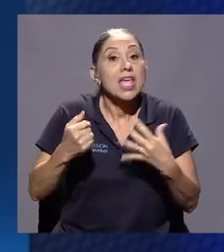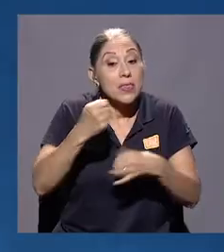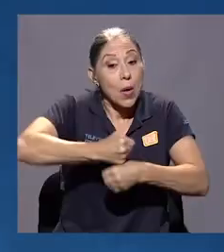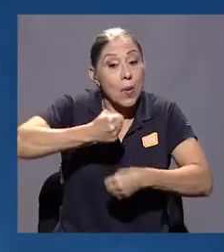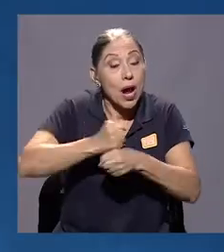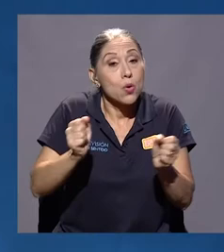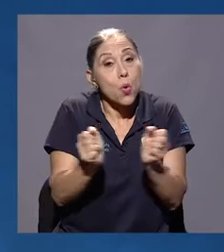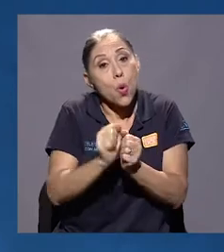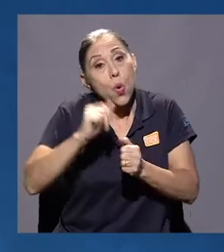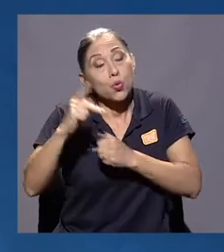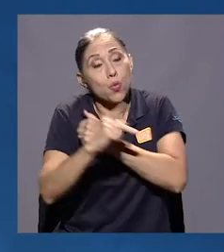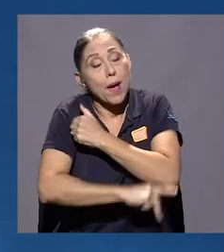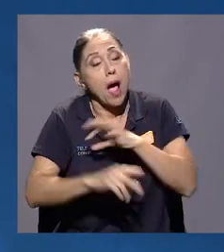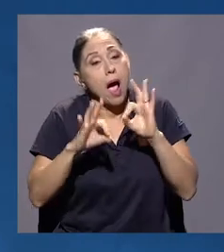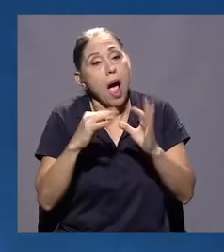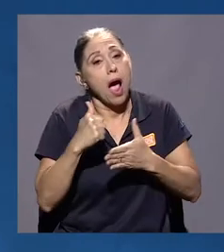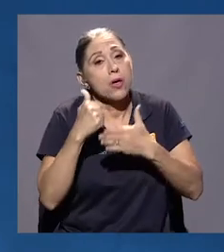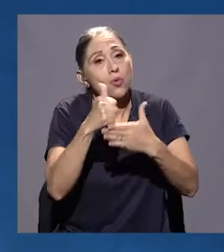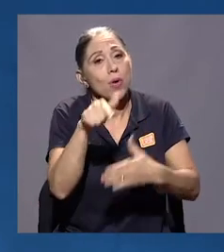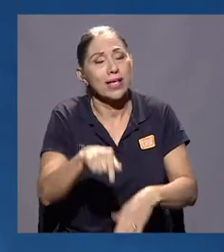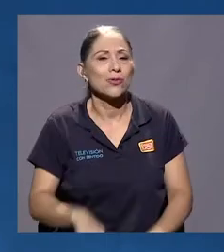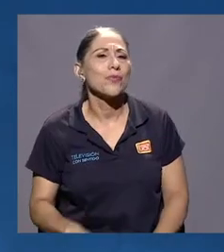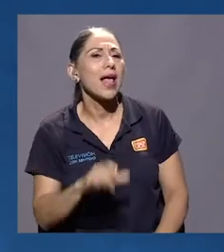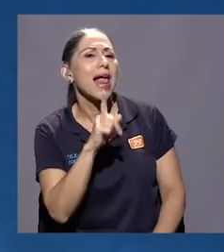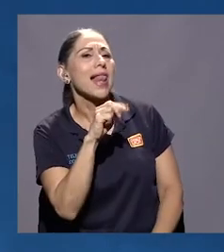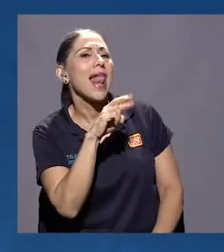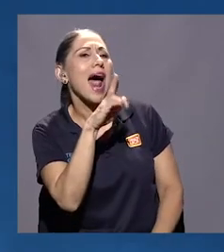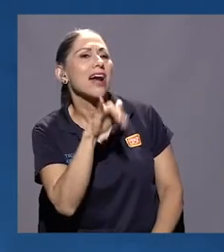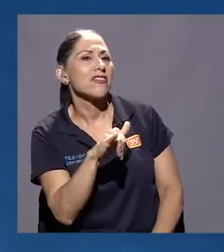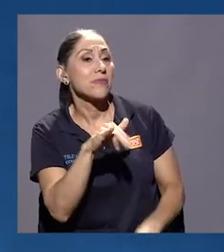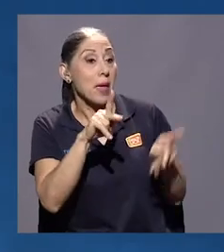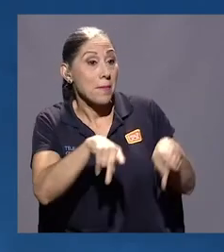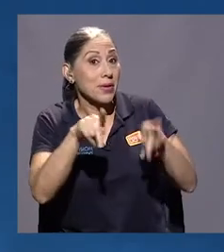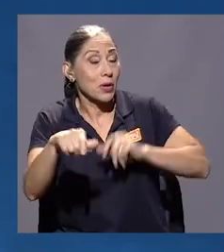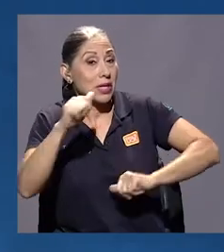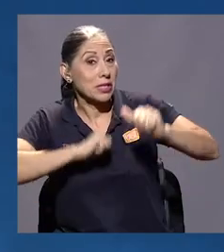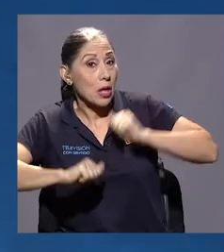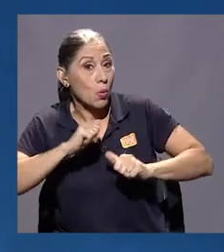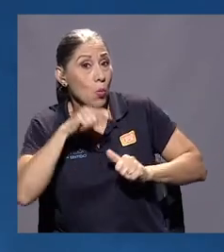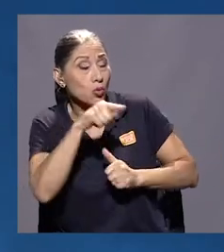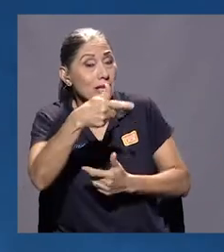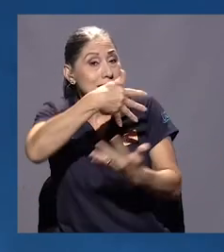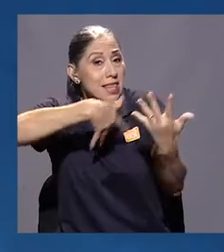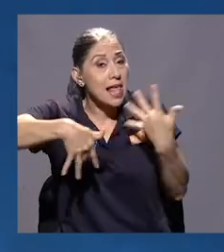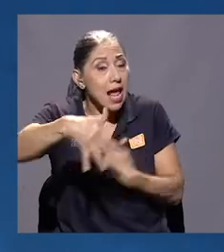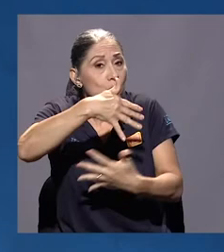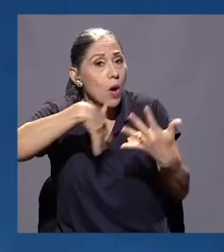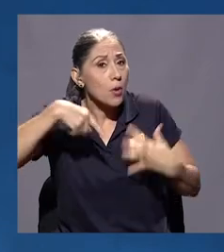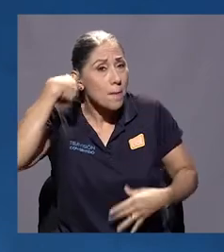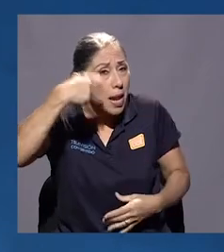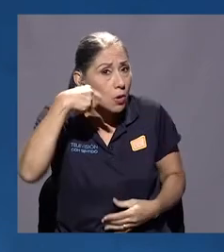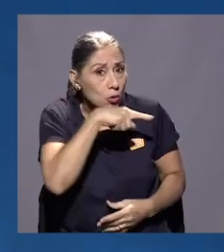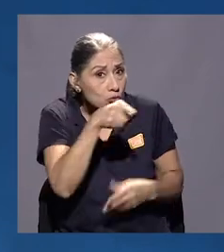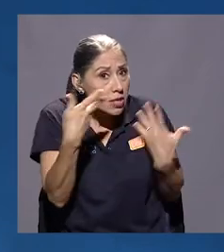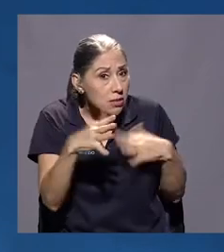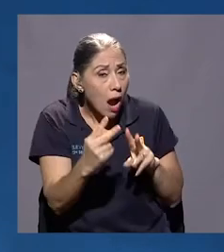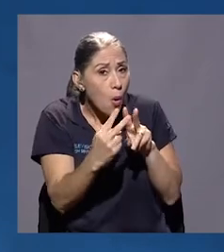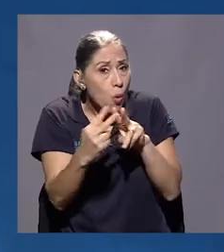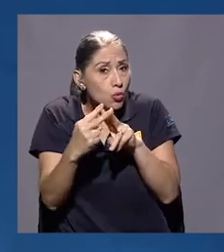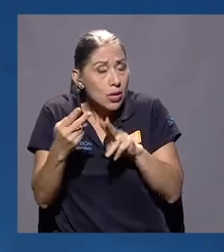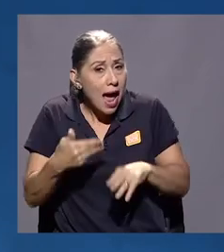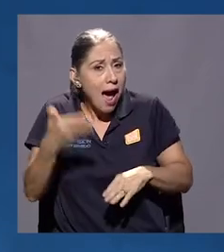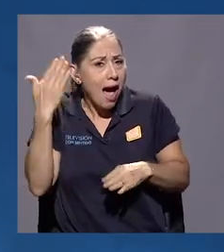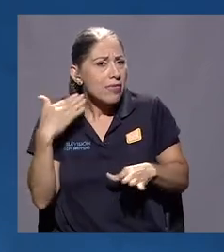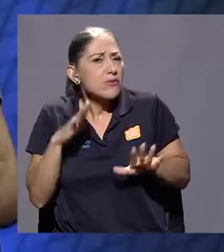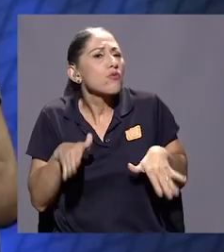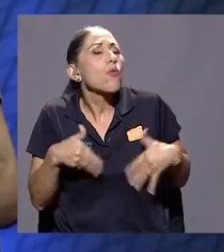a eso. Larry, los personajes y también las personas con las que interactuar durante la película, los conocías antes, ¿cómo fue